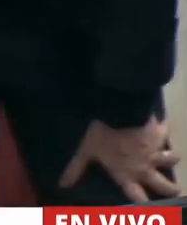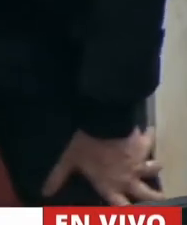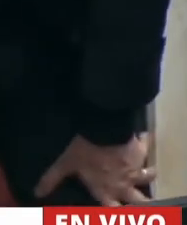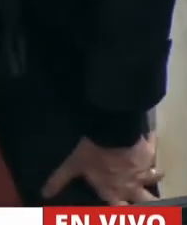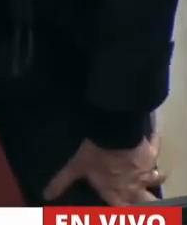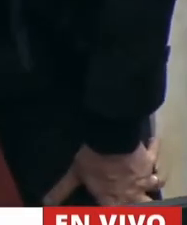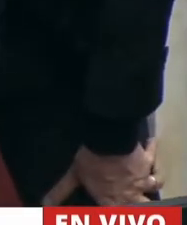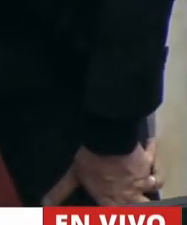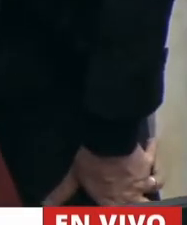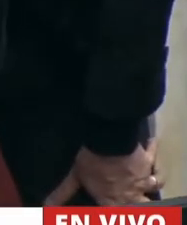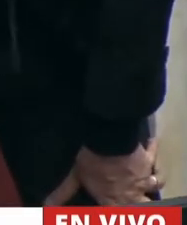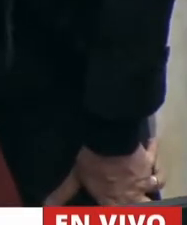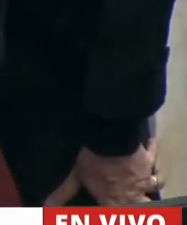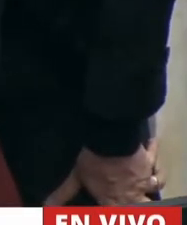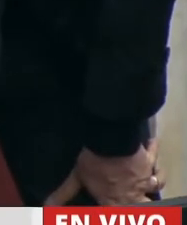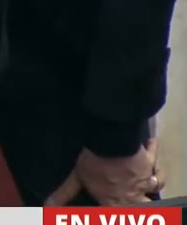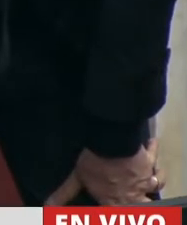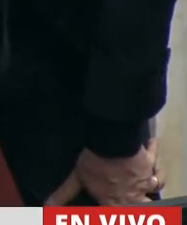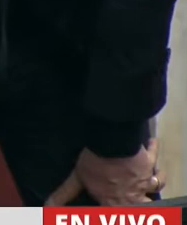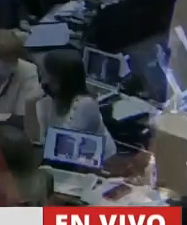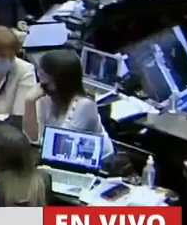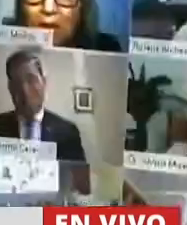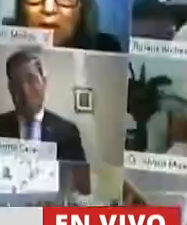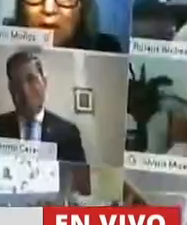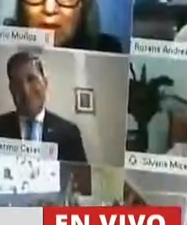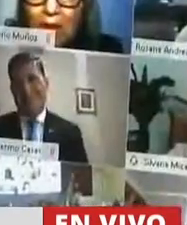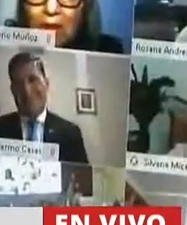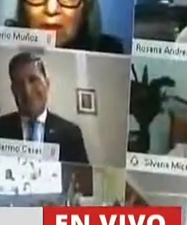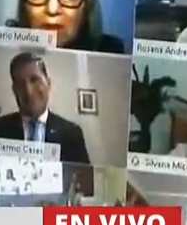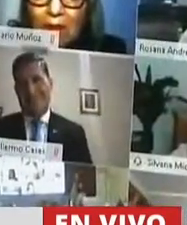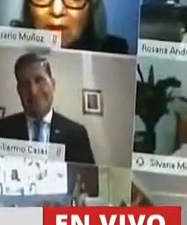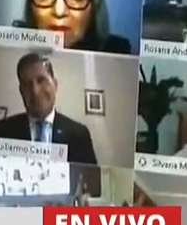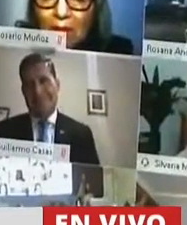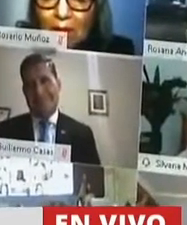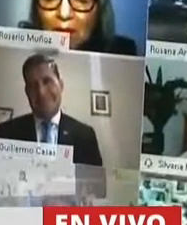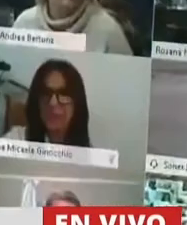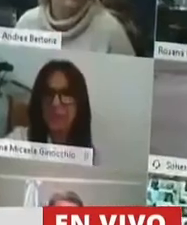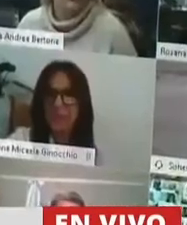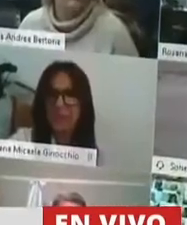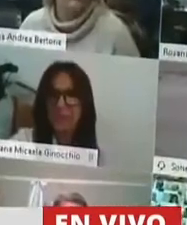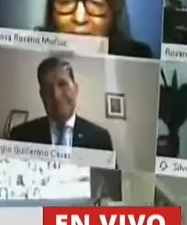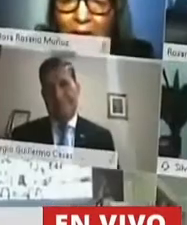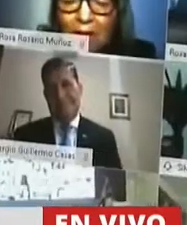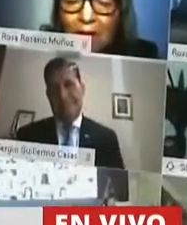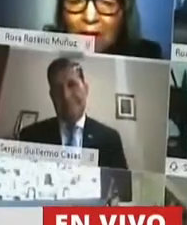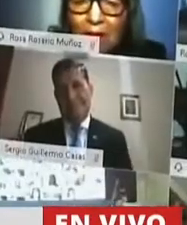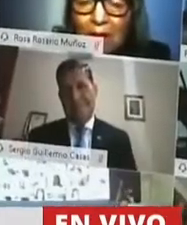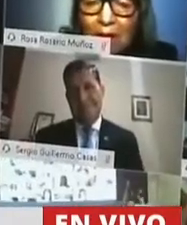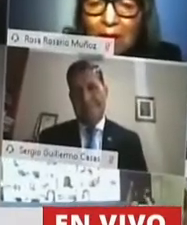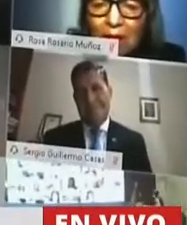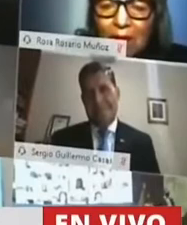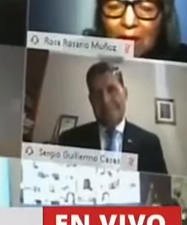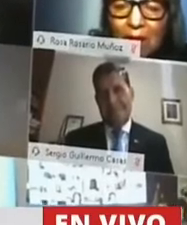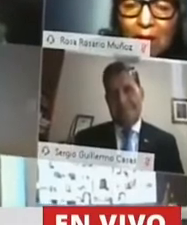Gracias, señor Presidente. En primer lugar, quiero hacer un reconocimiento a la diputada